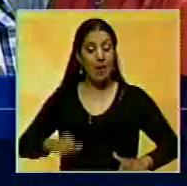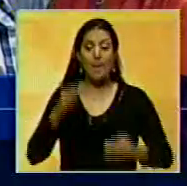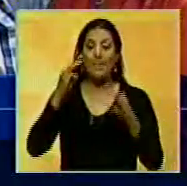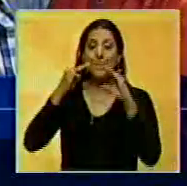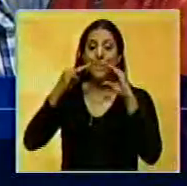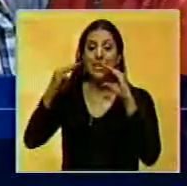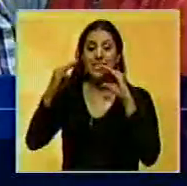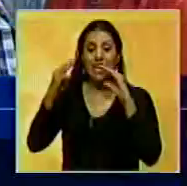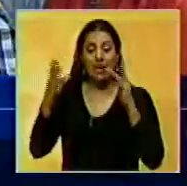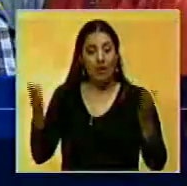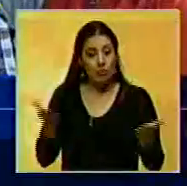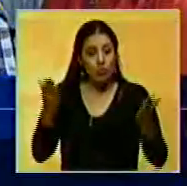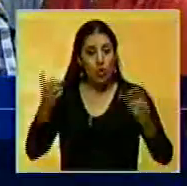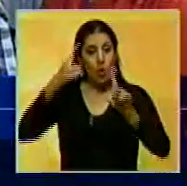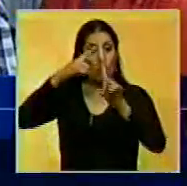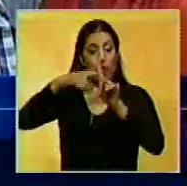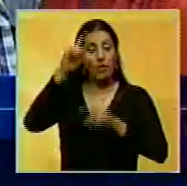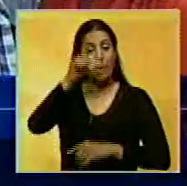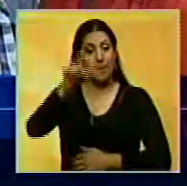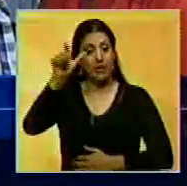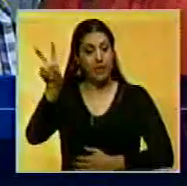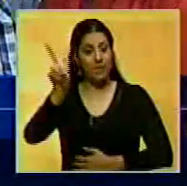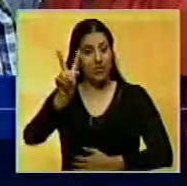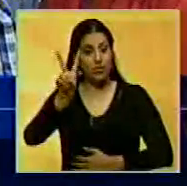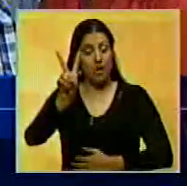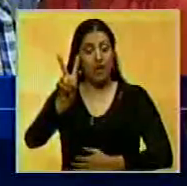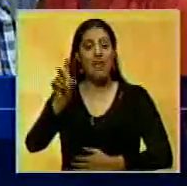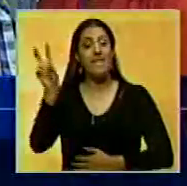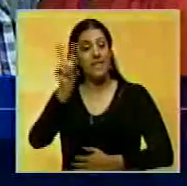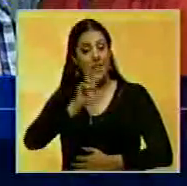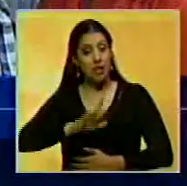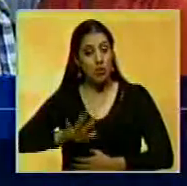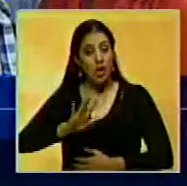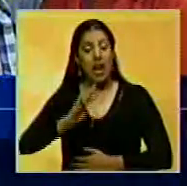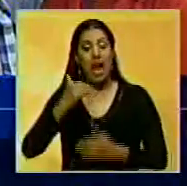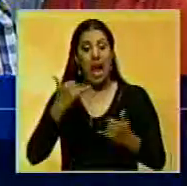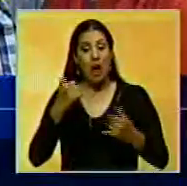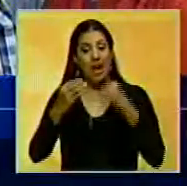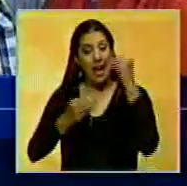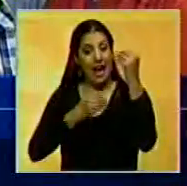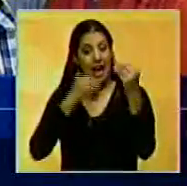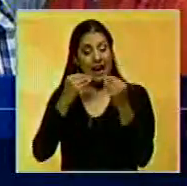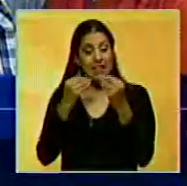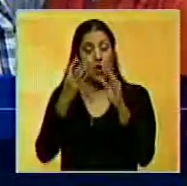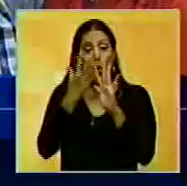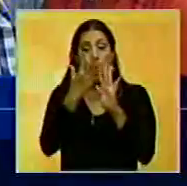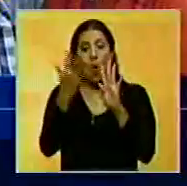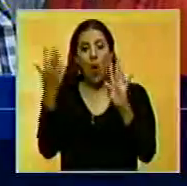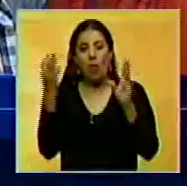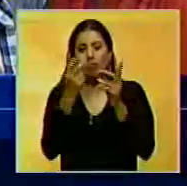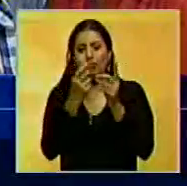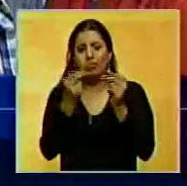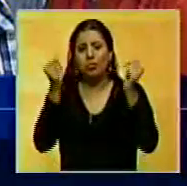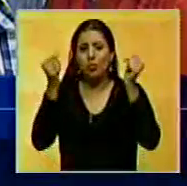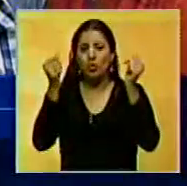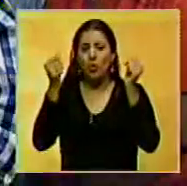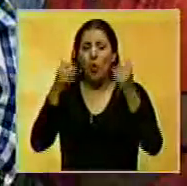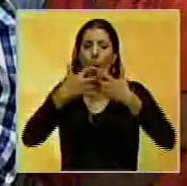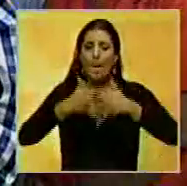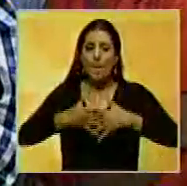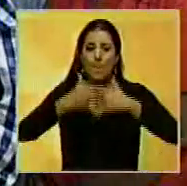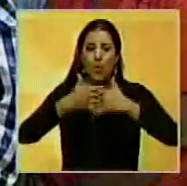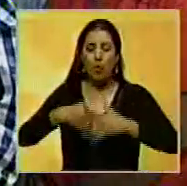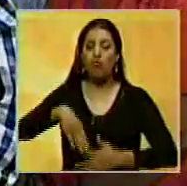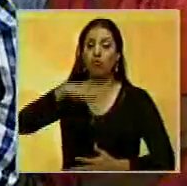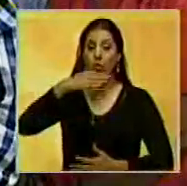mensaje de optimismo a los venezolanos. Venezuela va a hacer que las colas desaparezcan con producción